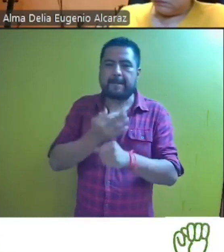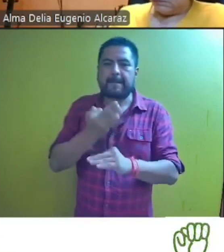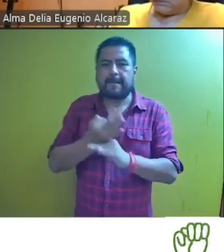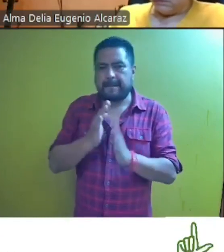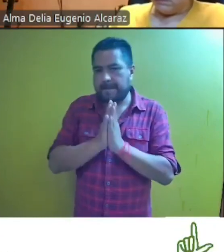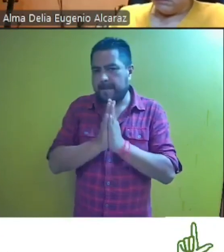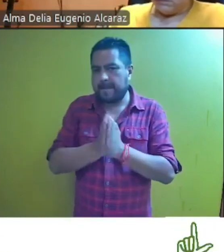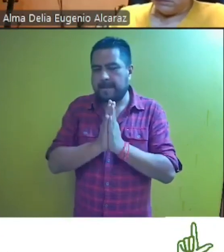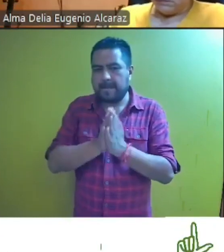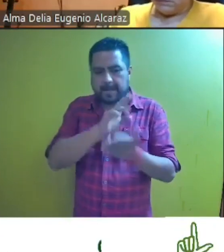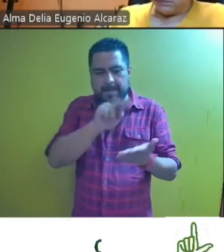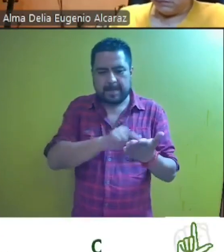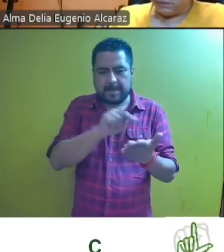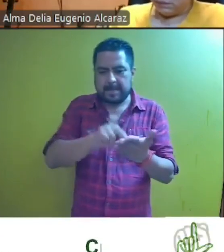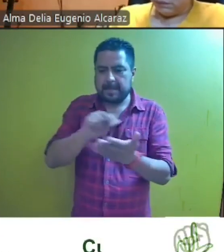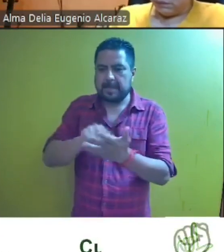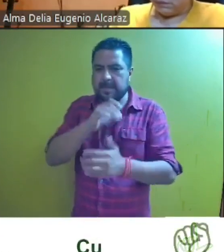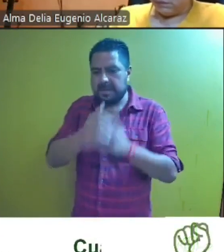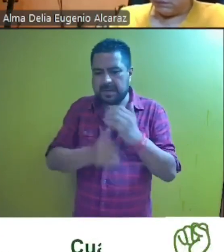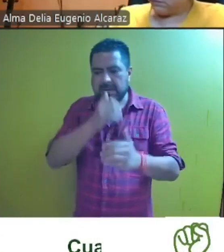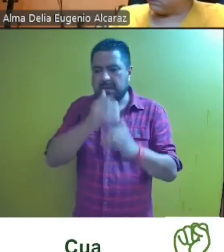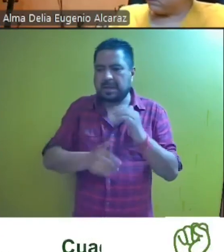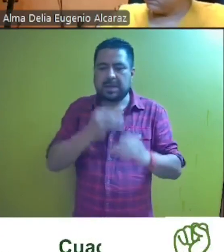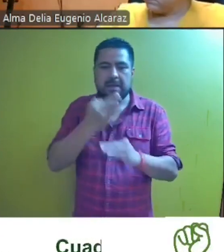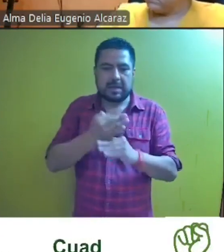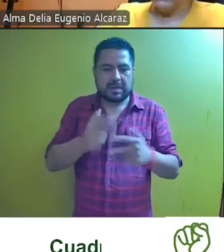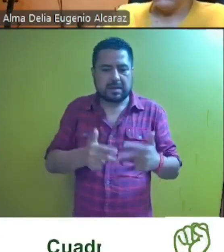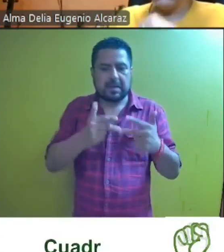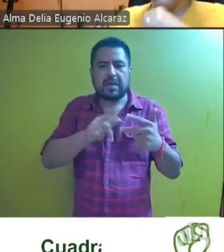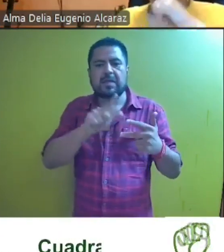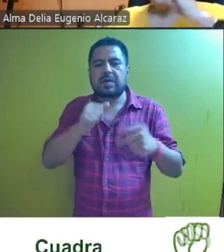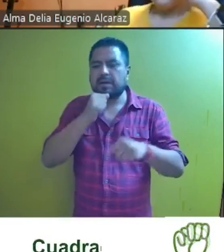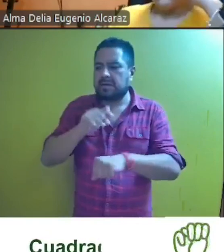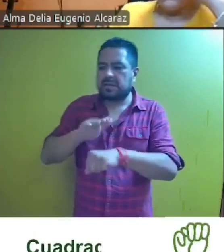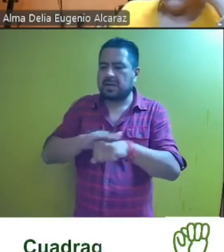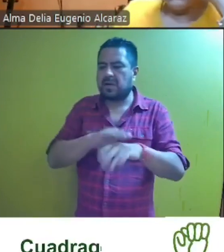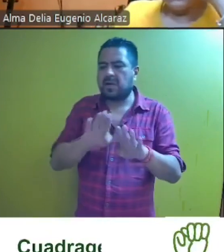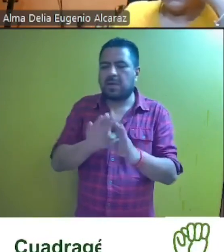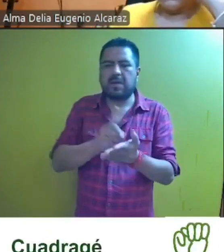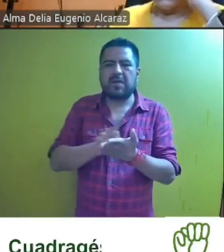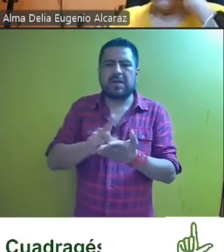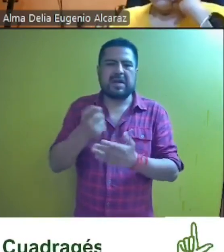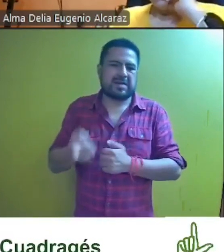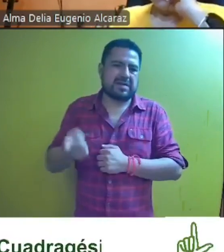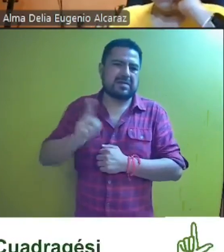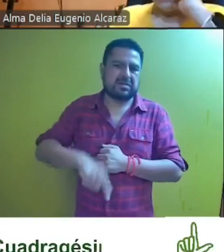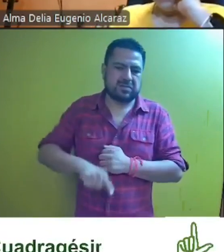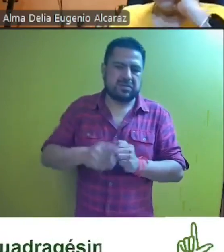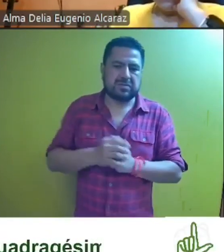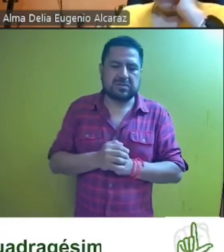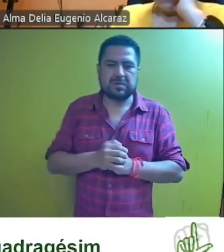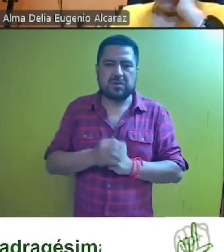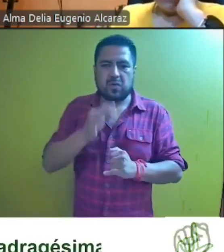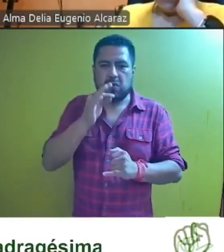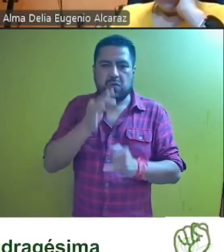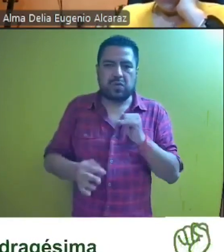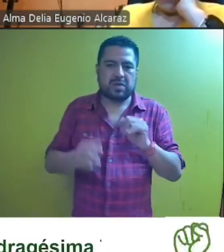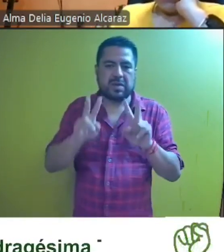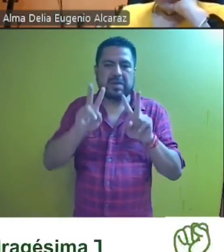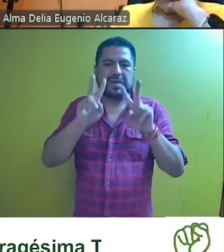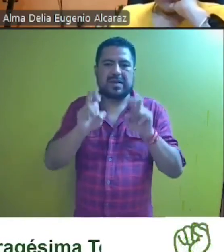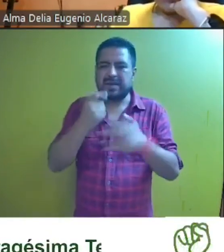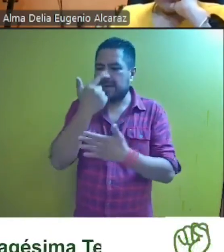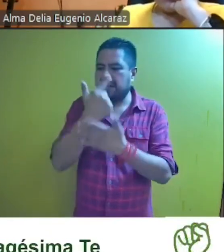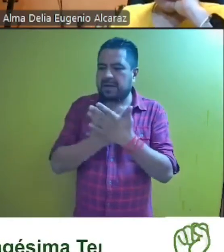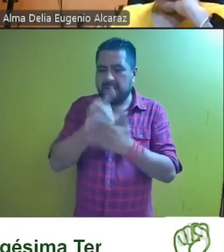solicito recabar las firmas a la conclusión de esta sesión y en consecuencia notificarla como en derecho corresponde el último asunto